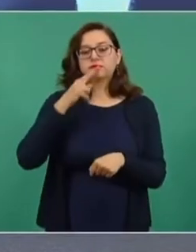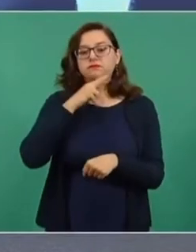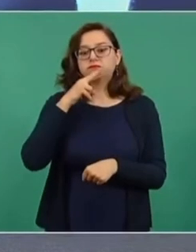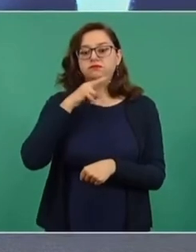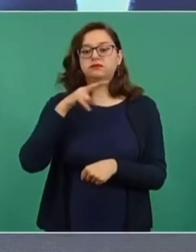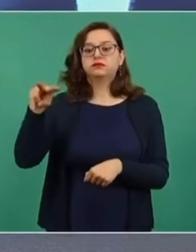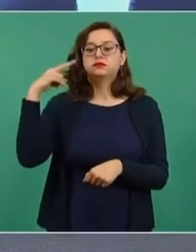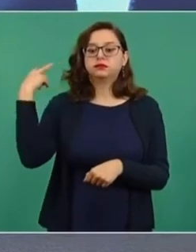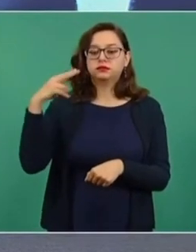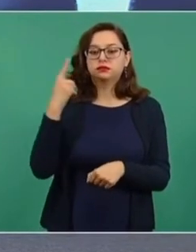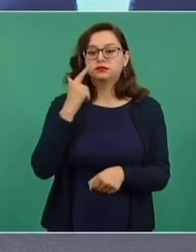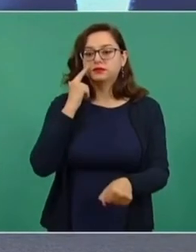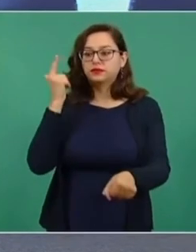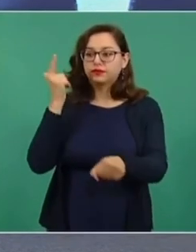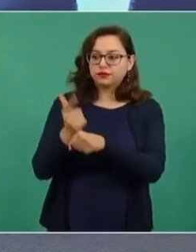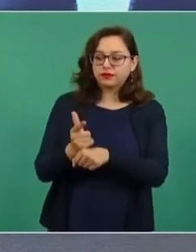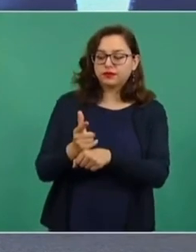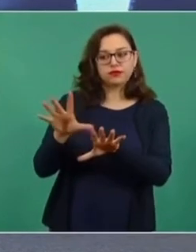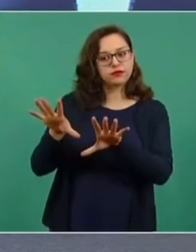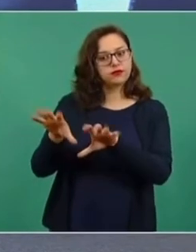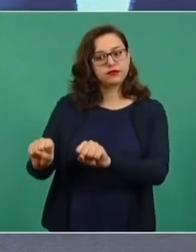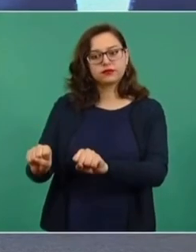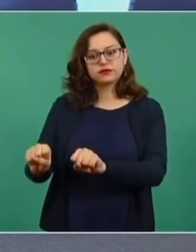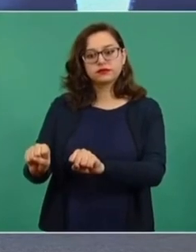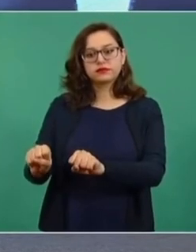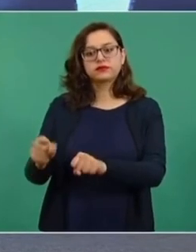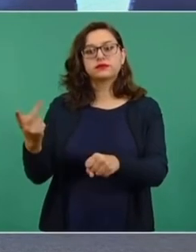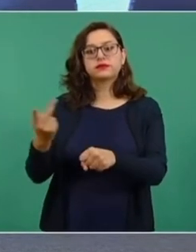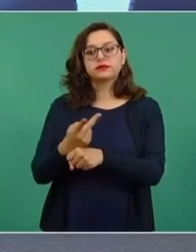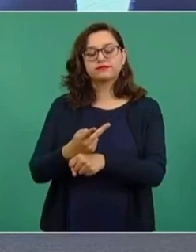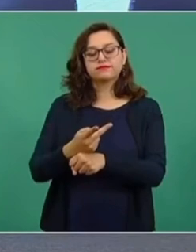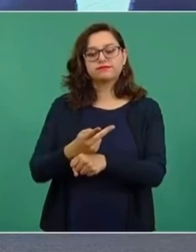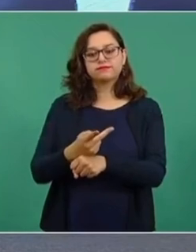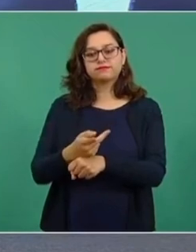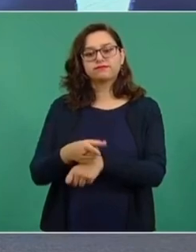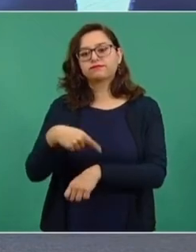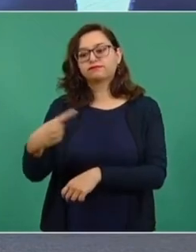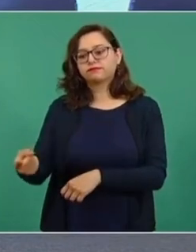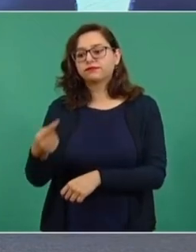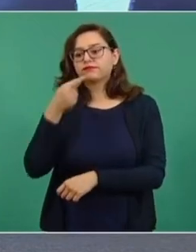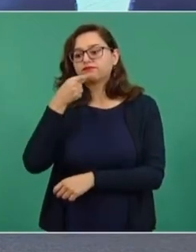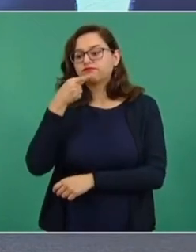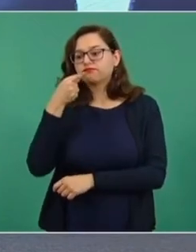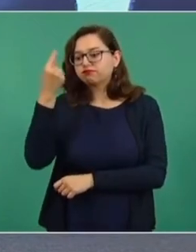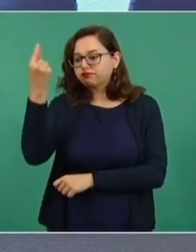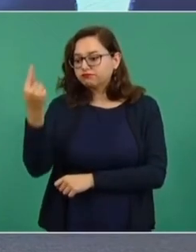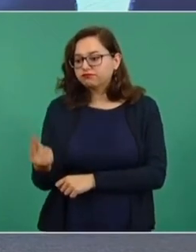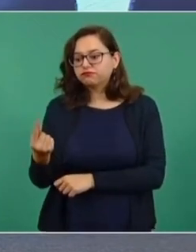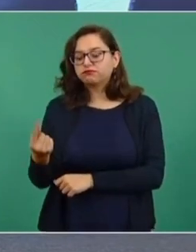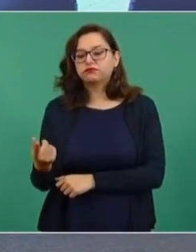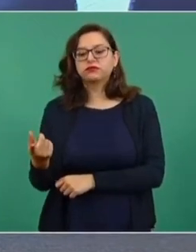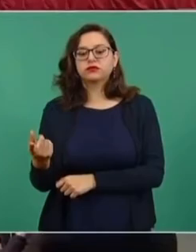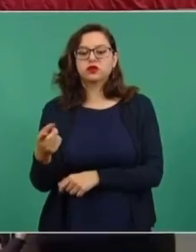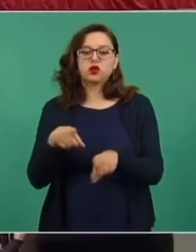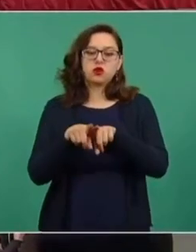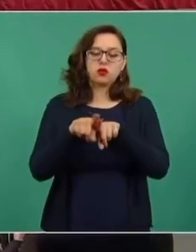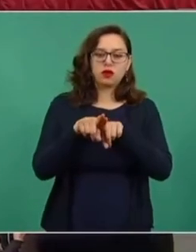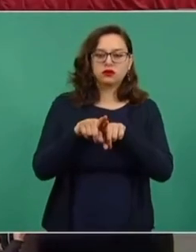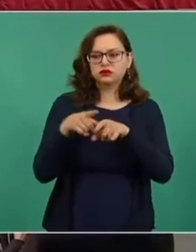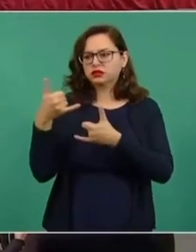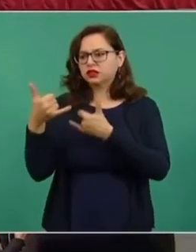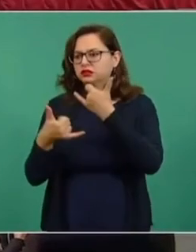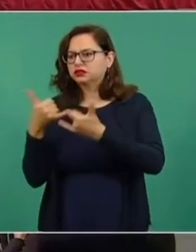Veracruz, fue el caso de un menor que asesina a su hermano después de perder un juego de Free Fire por